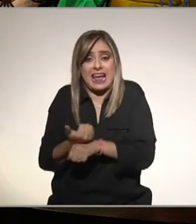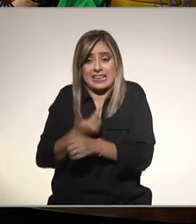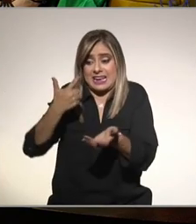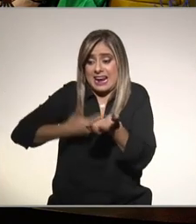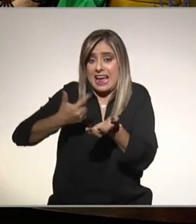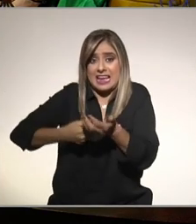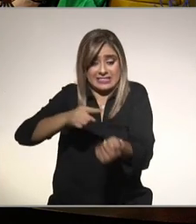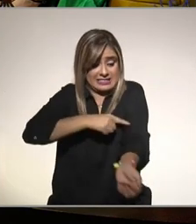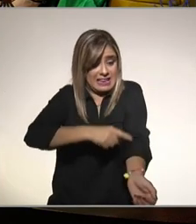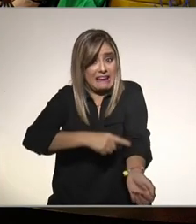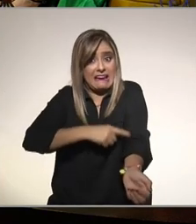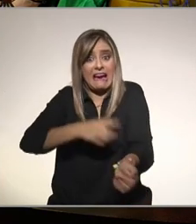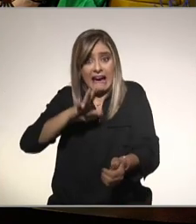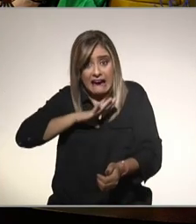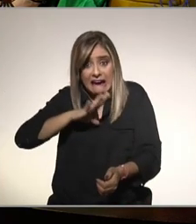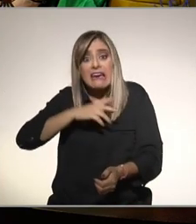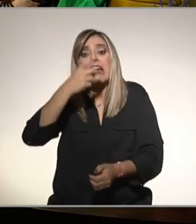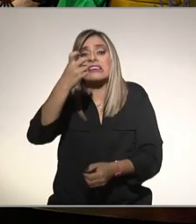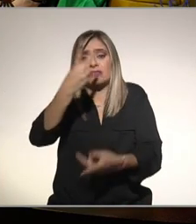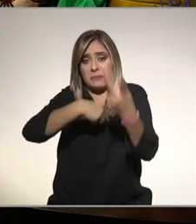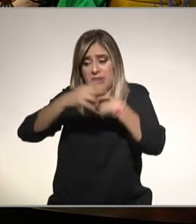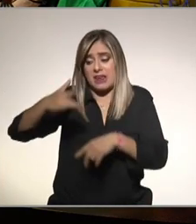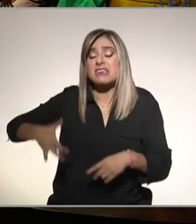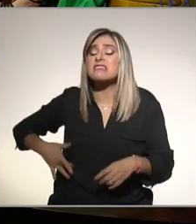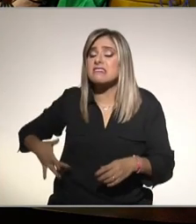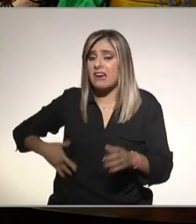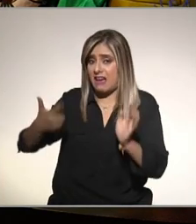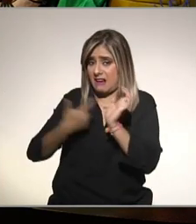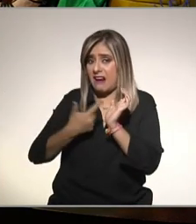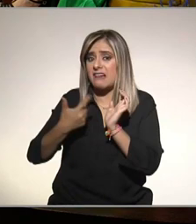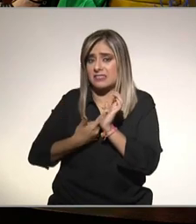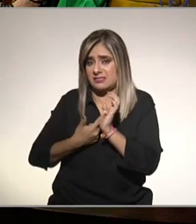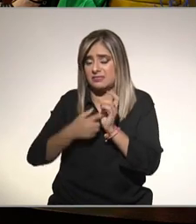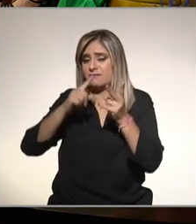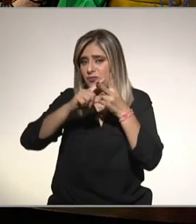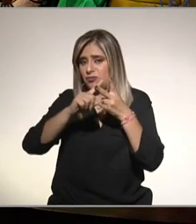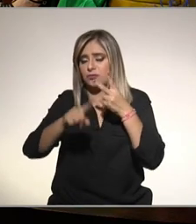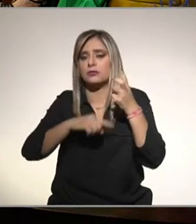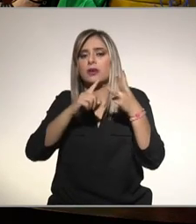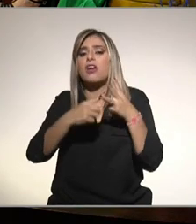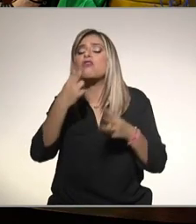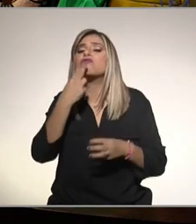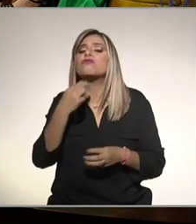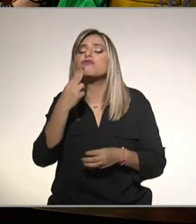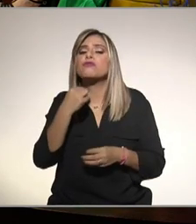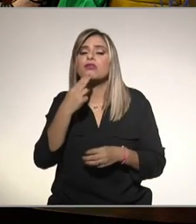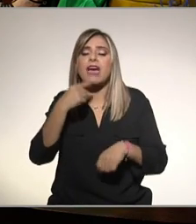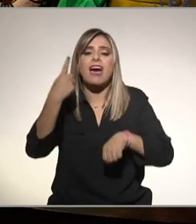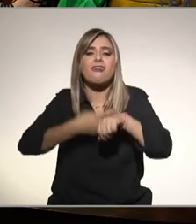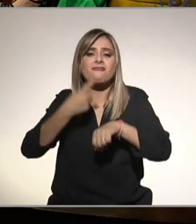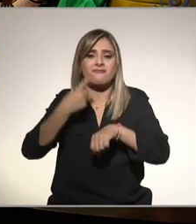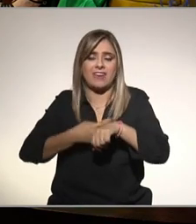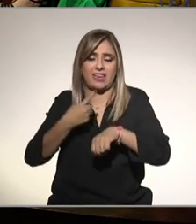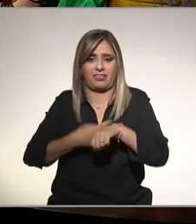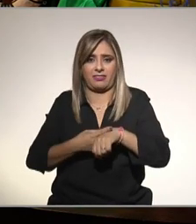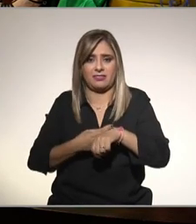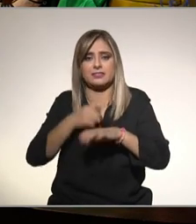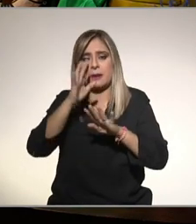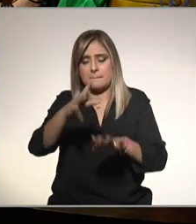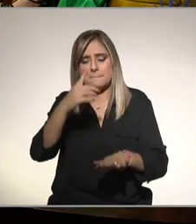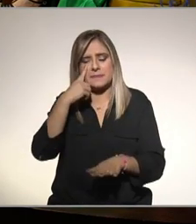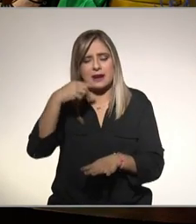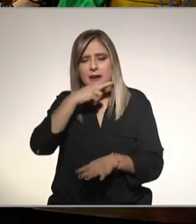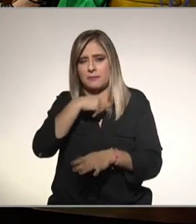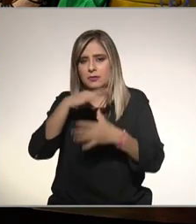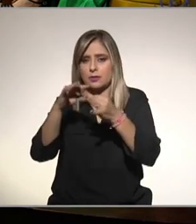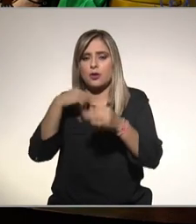importante doctor pues algo muy importante la diabetes mellitus controlada y descontrolada rápido te platico Pepe